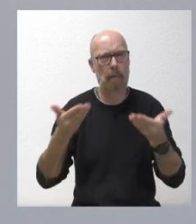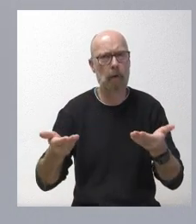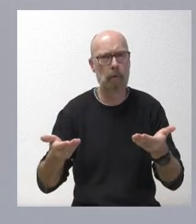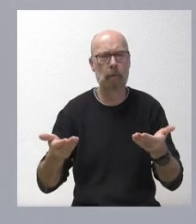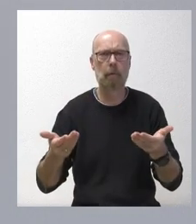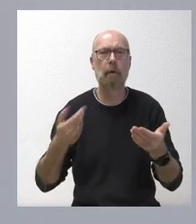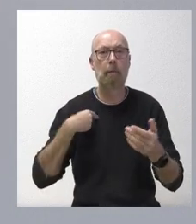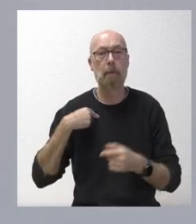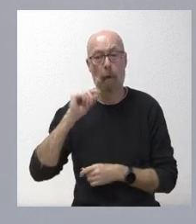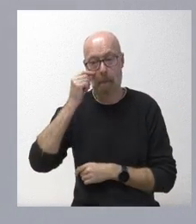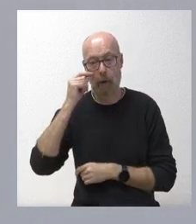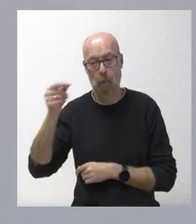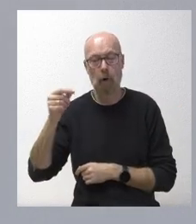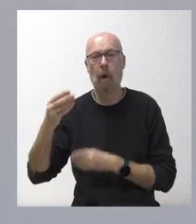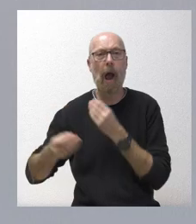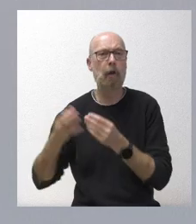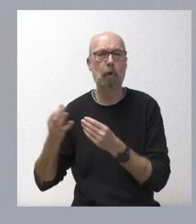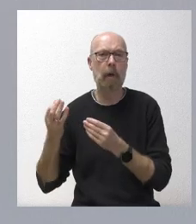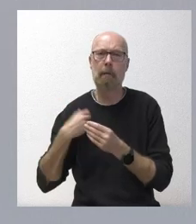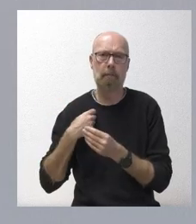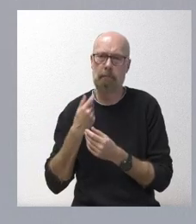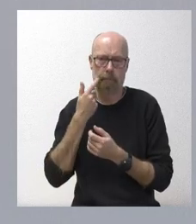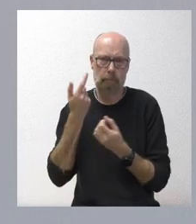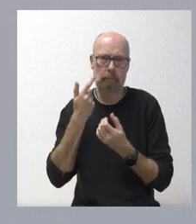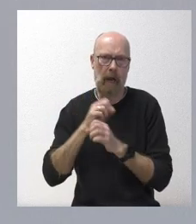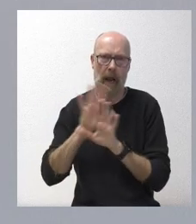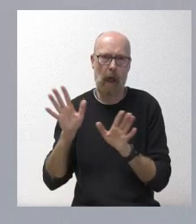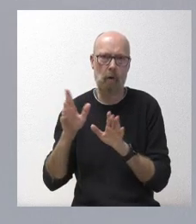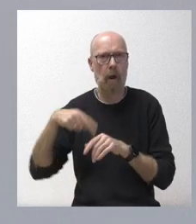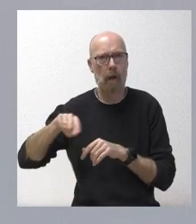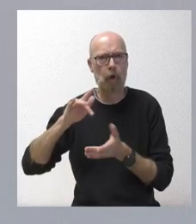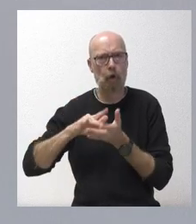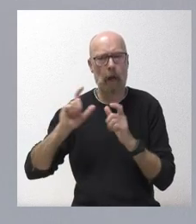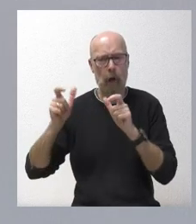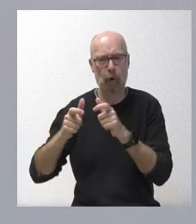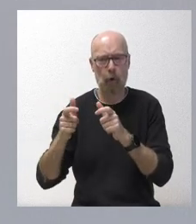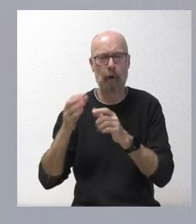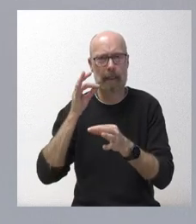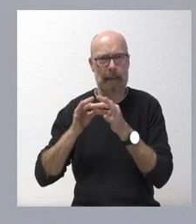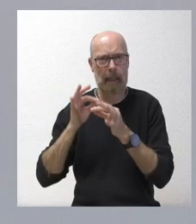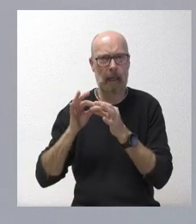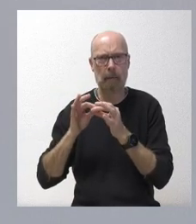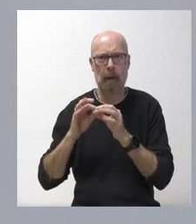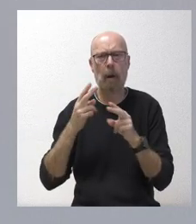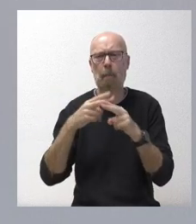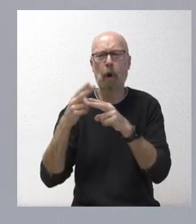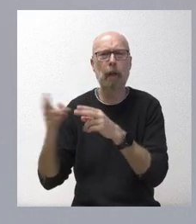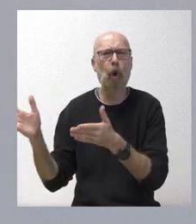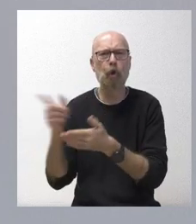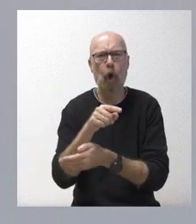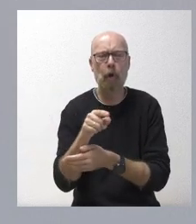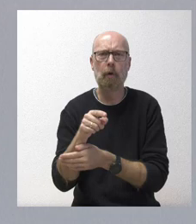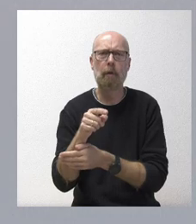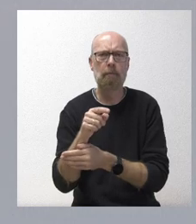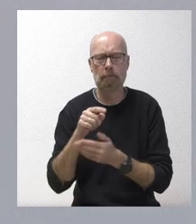Mañuco es muy evidente. Que esté en una reunión en el mes de septiembre con todos los grupos políticos. El poner encima de la mesa un